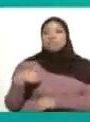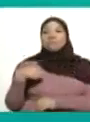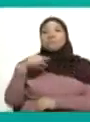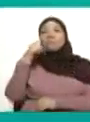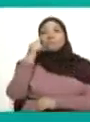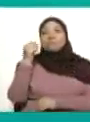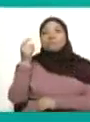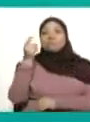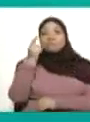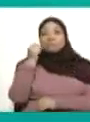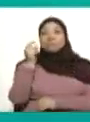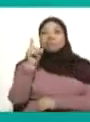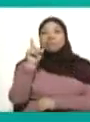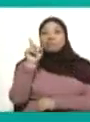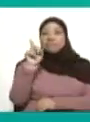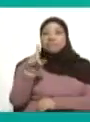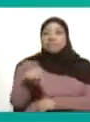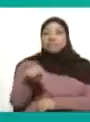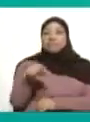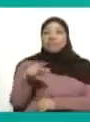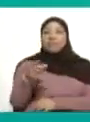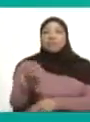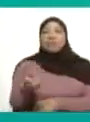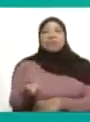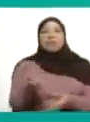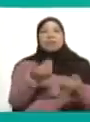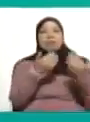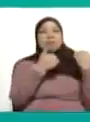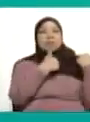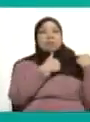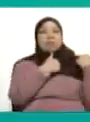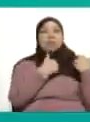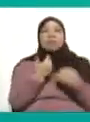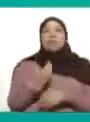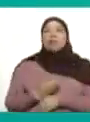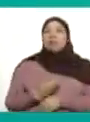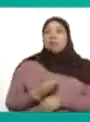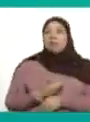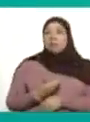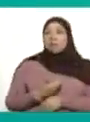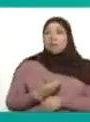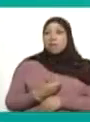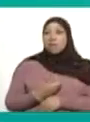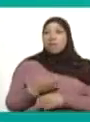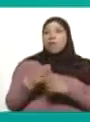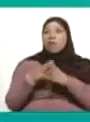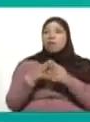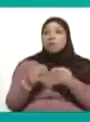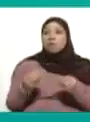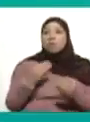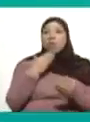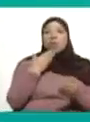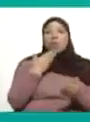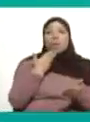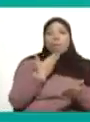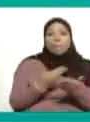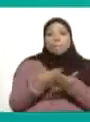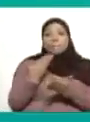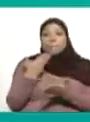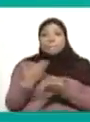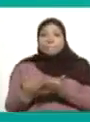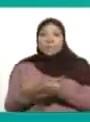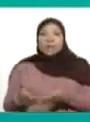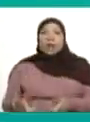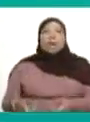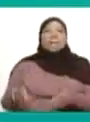respetando las atribuciones de la alcaldía, solicitamos todos los permisos correspondientes, consiguiendo